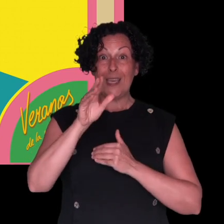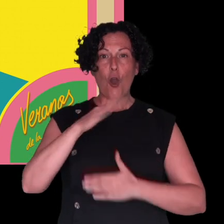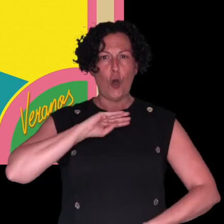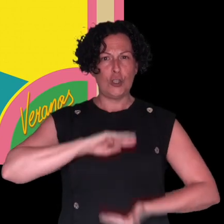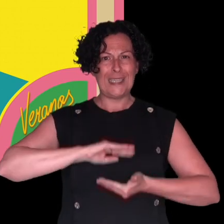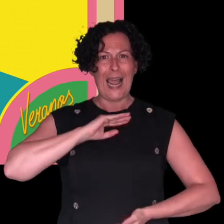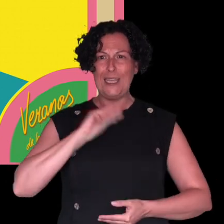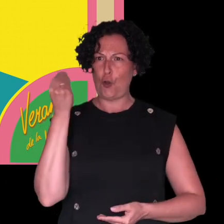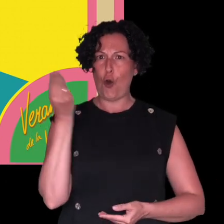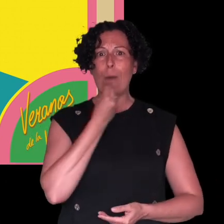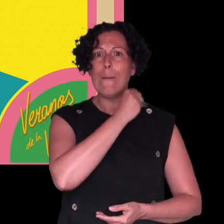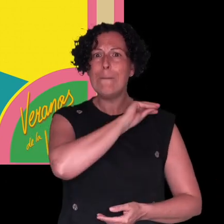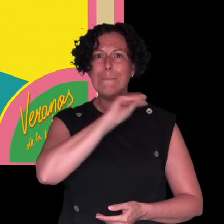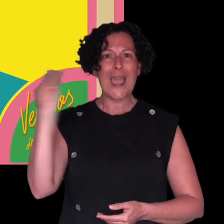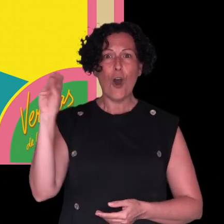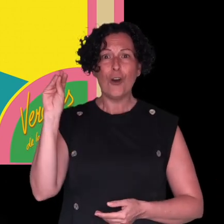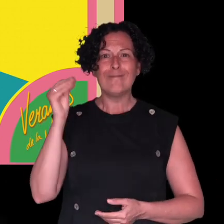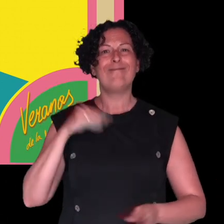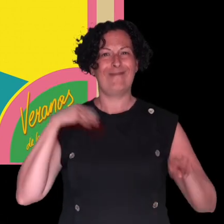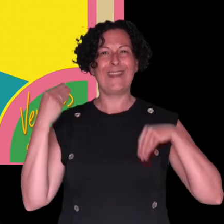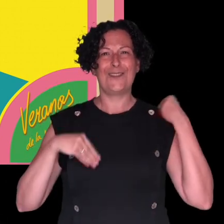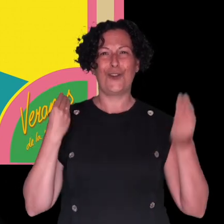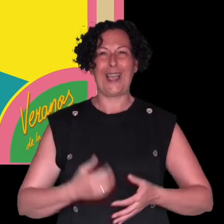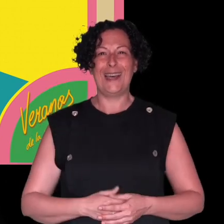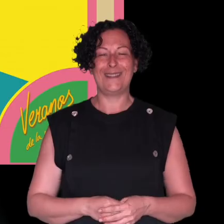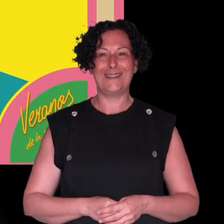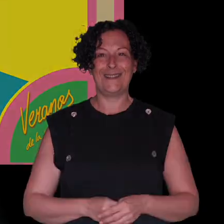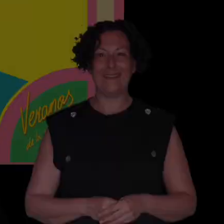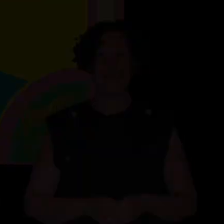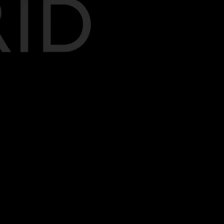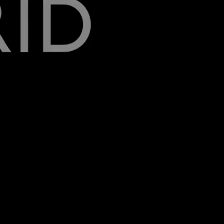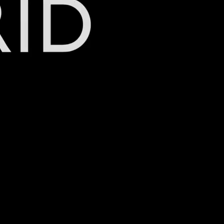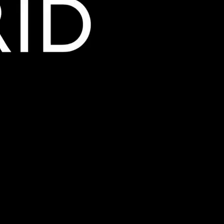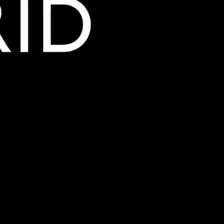Disfruta con la Sub-25 del Mejor Talento Joven de Madrid.